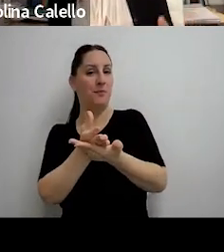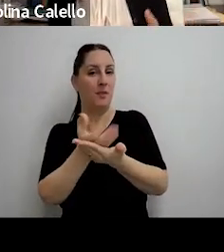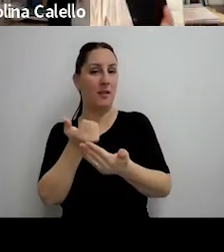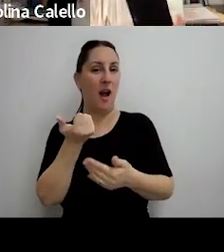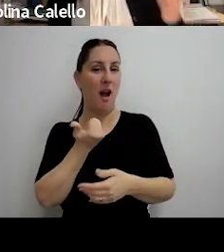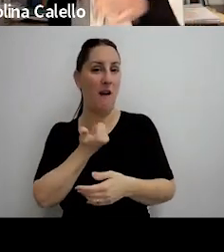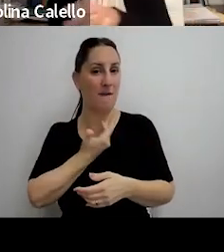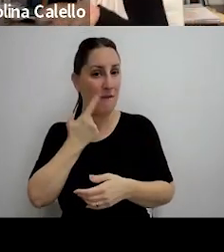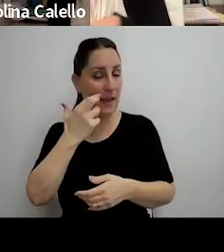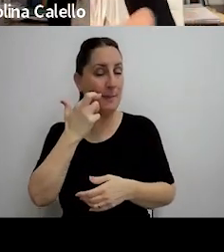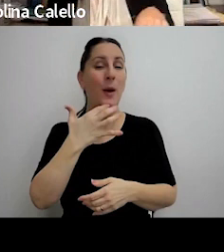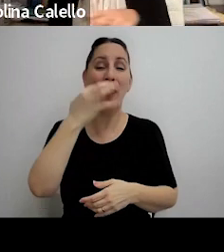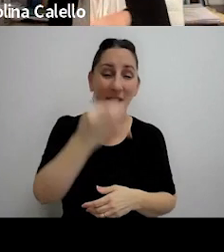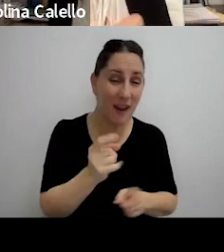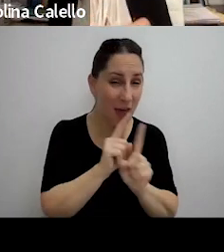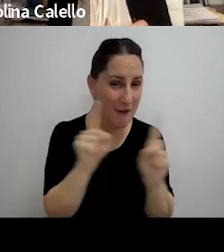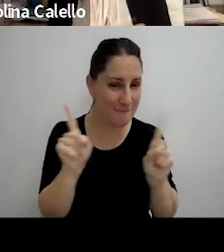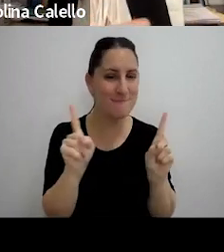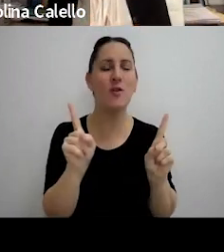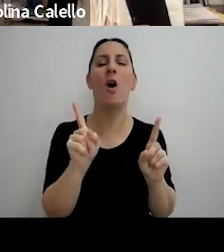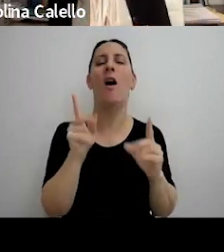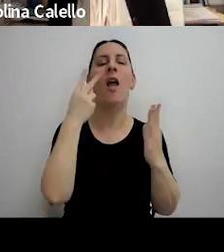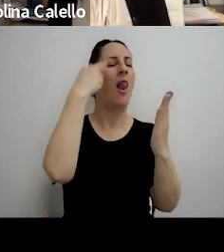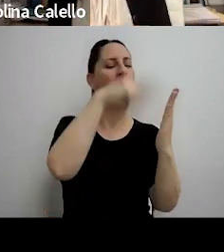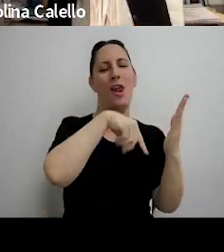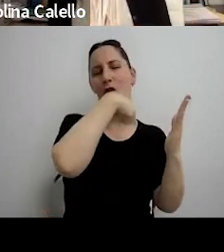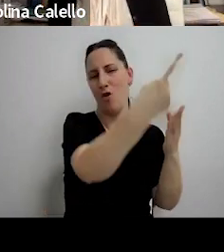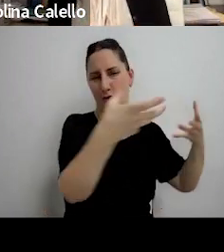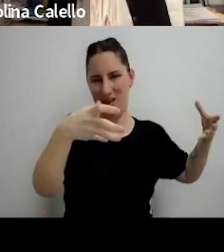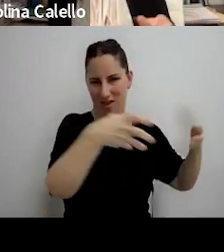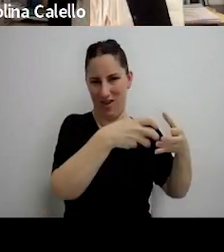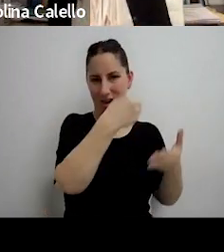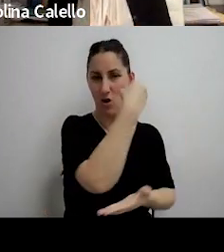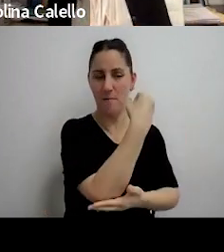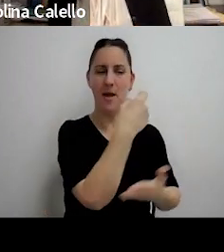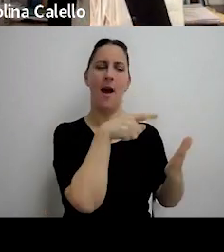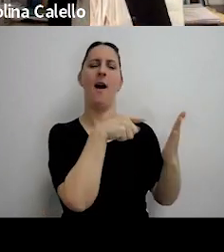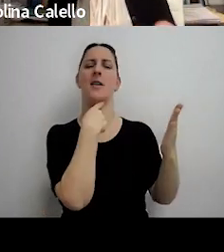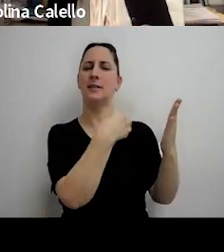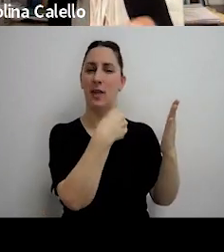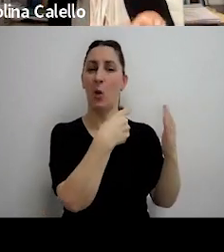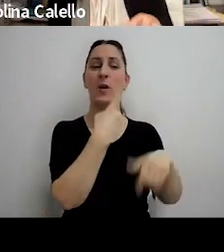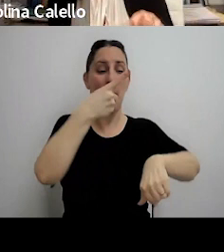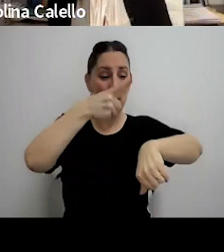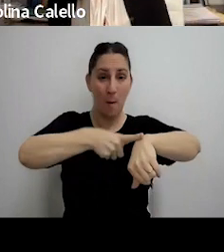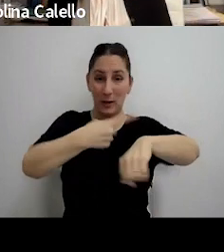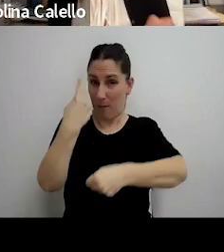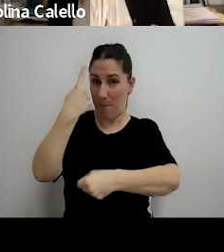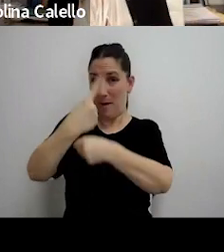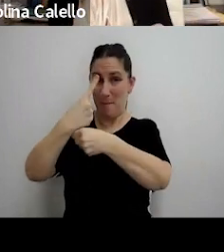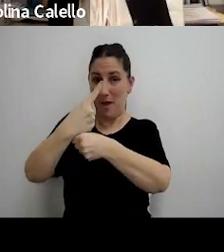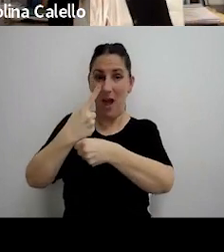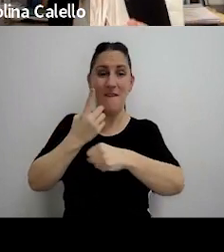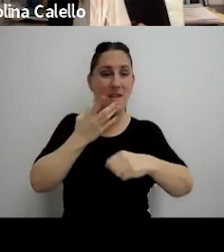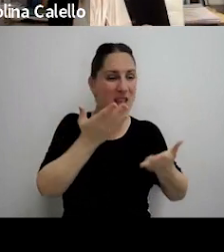porque leyendo otras del grupo económico se ve que en realidad ya en el primer allanamiento los